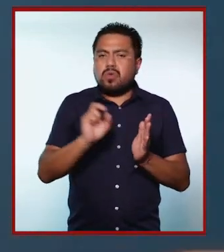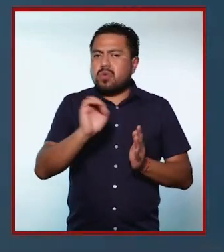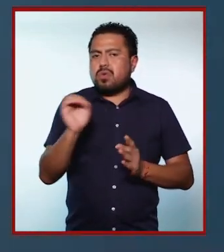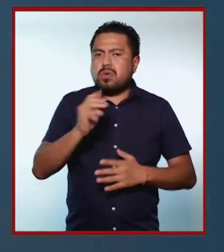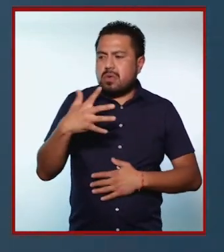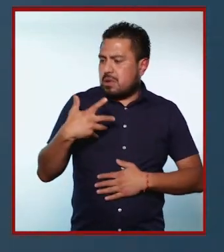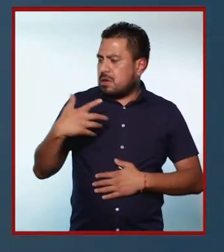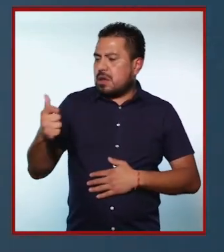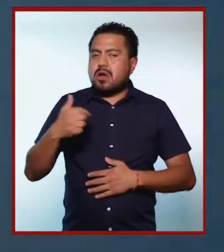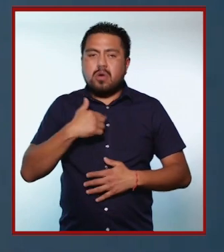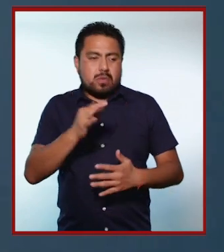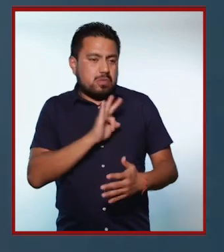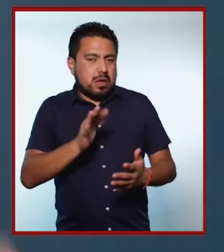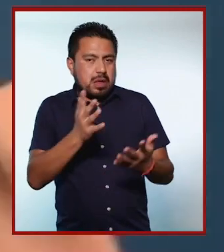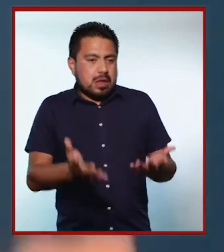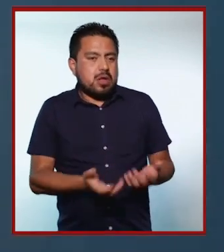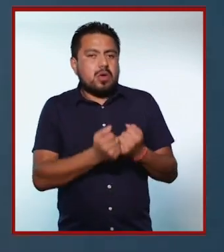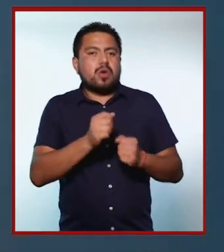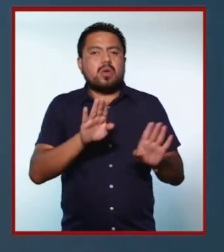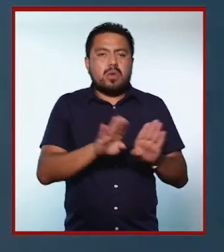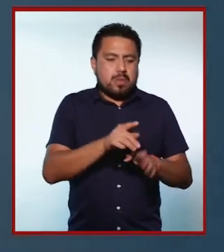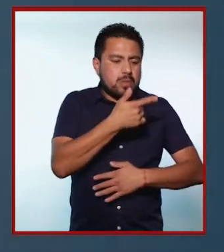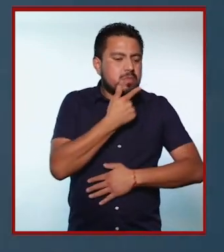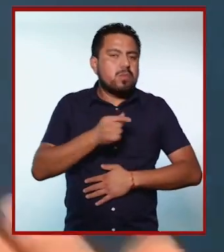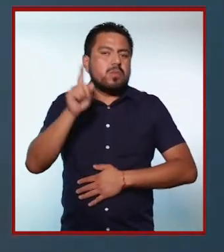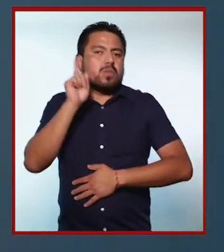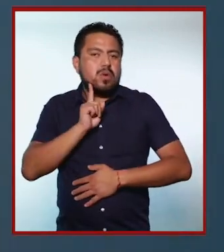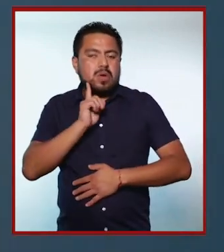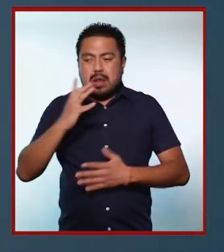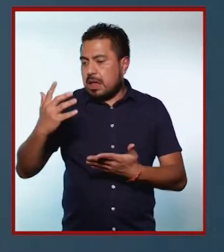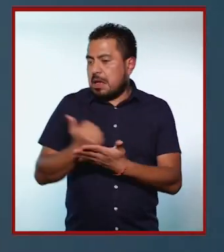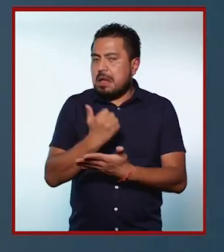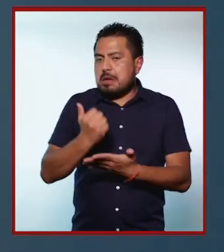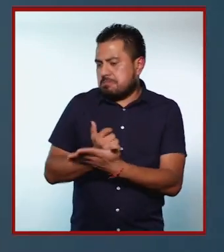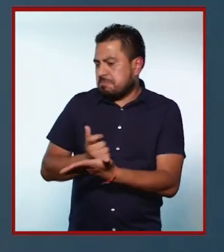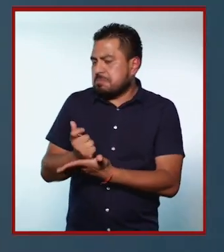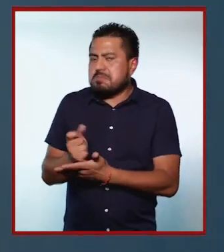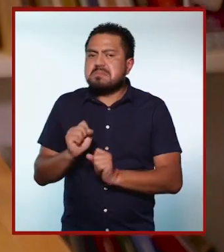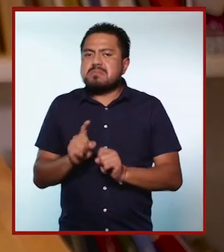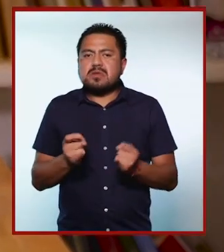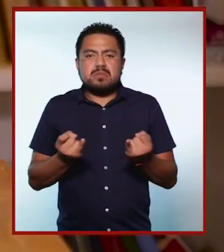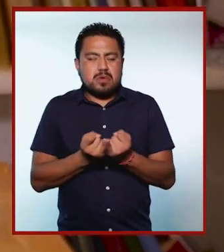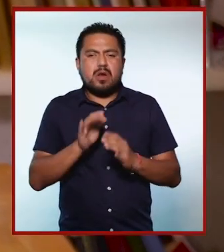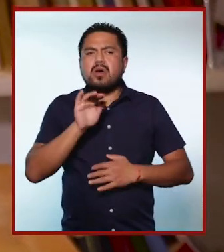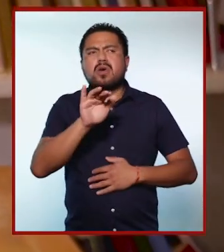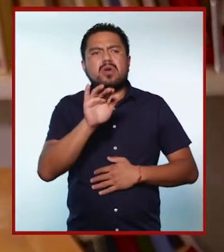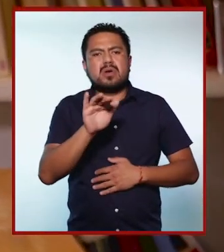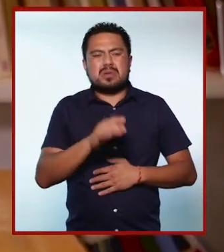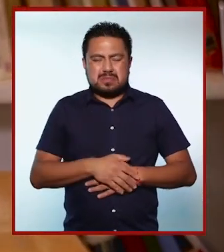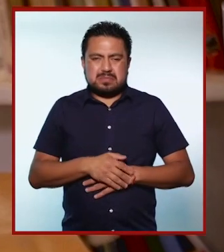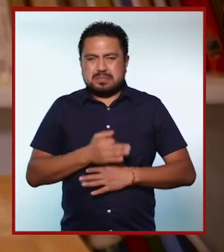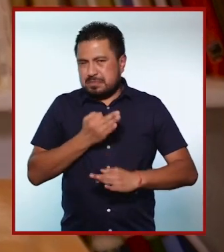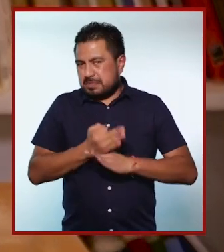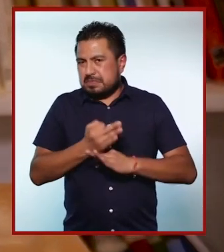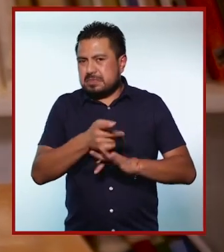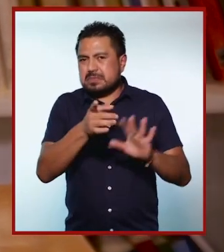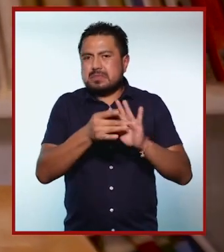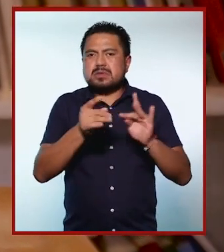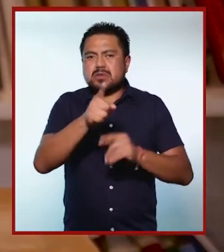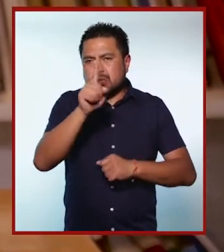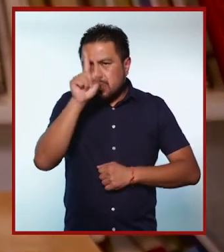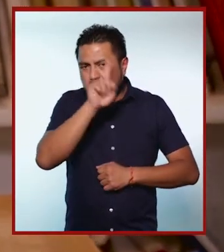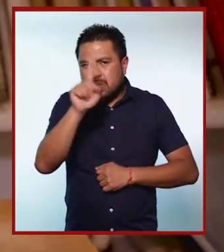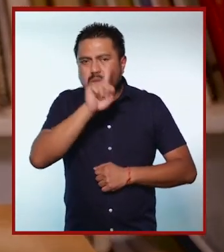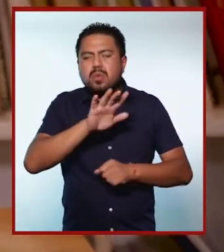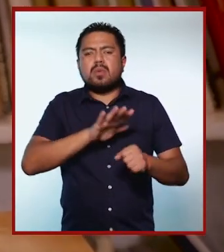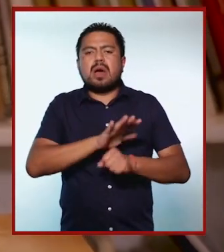aún no nos llevan a lograr que tanto mujeres como hombres ganen el mismo dinero. Oye, Pau, y precisamente hablando